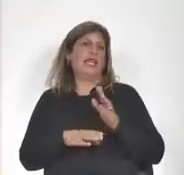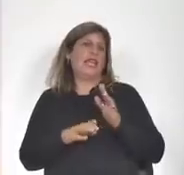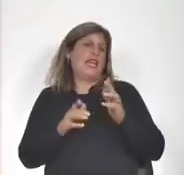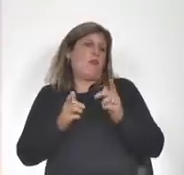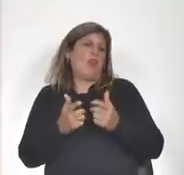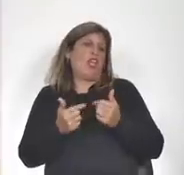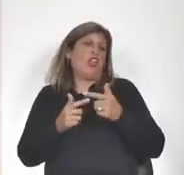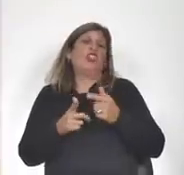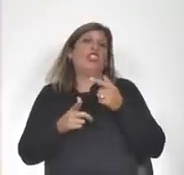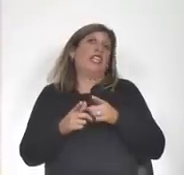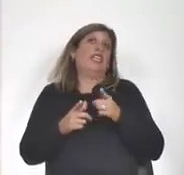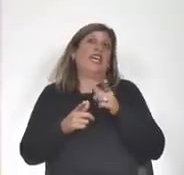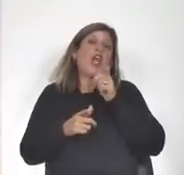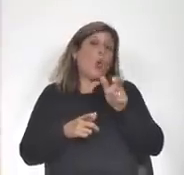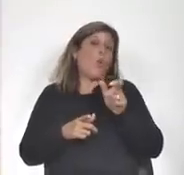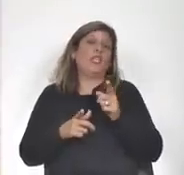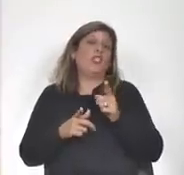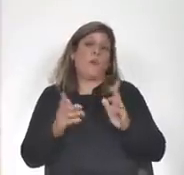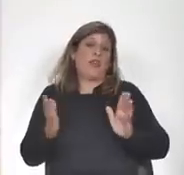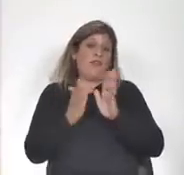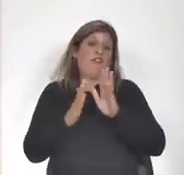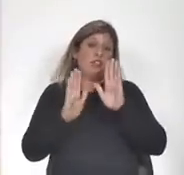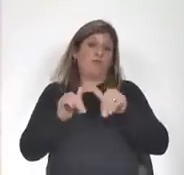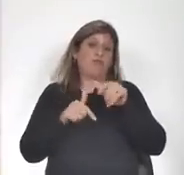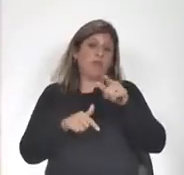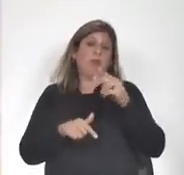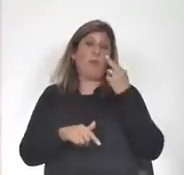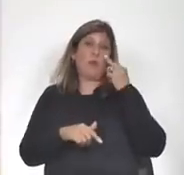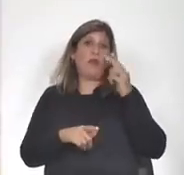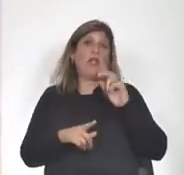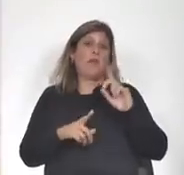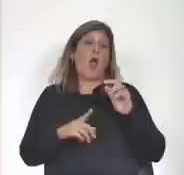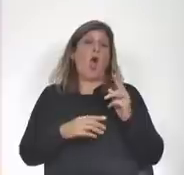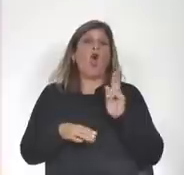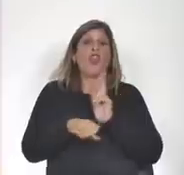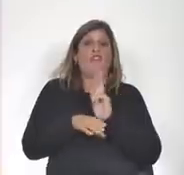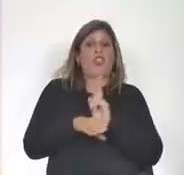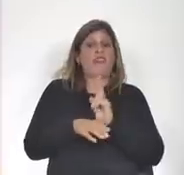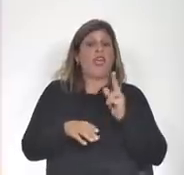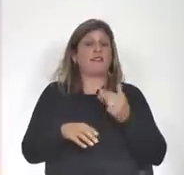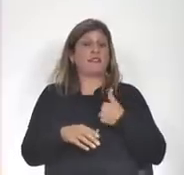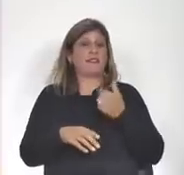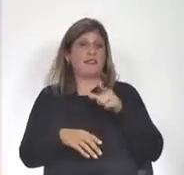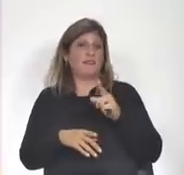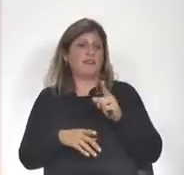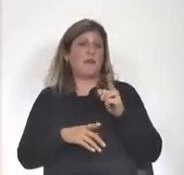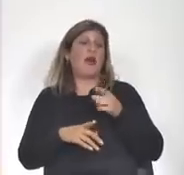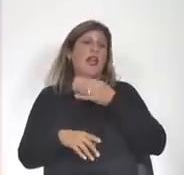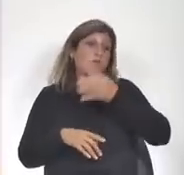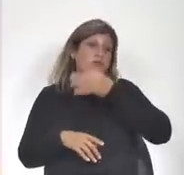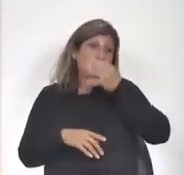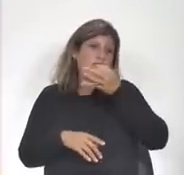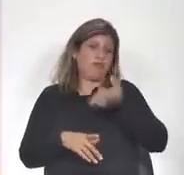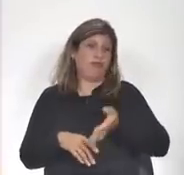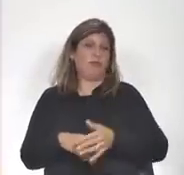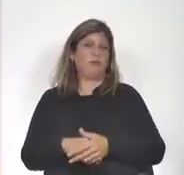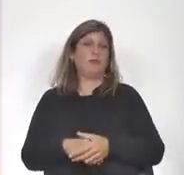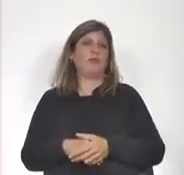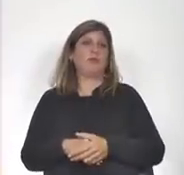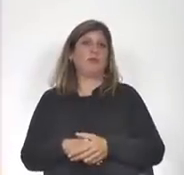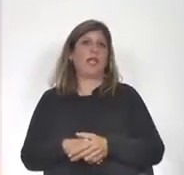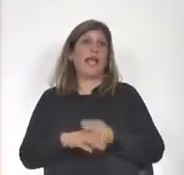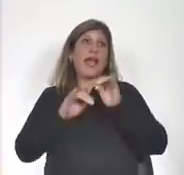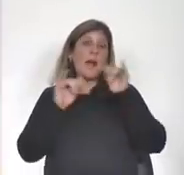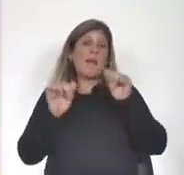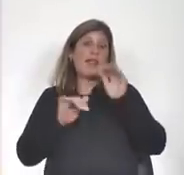afrontar su propio problema ni razones para defenderse, sobre todo después de haber construido ciertos discursos en